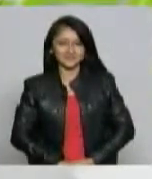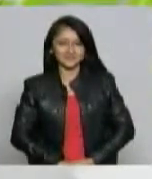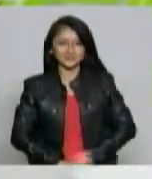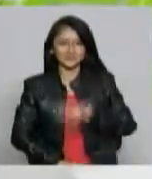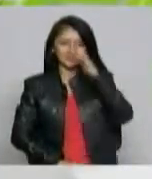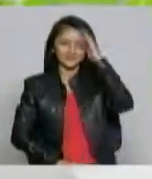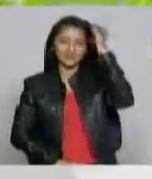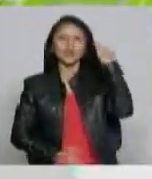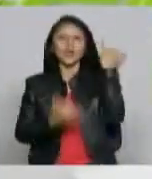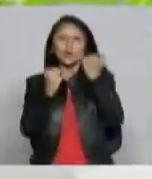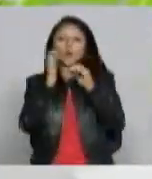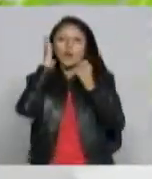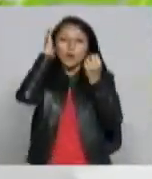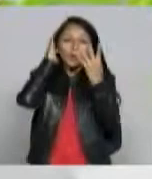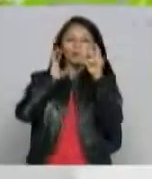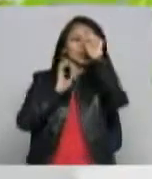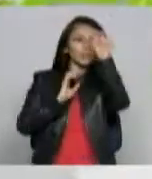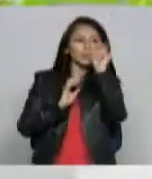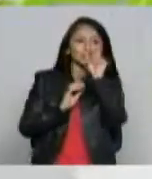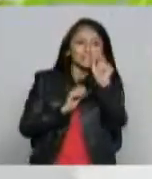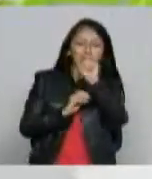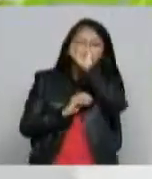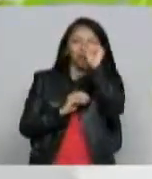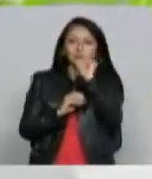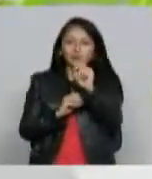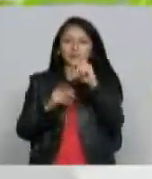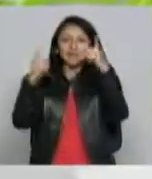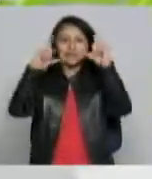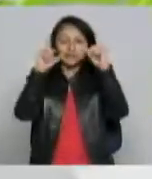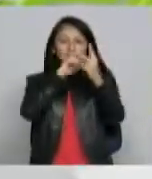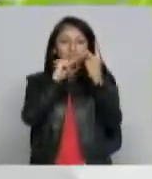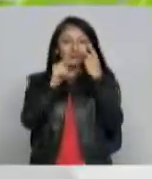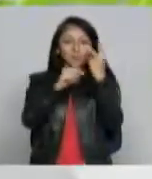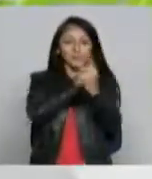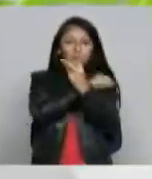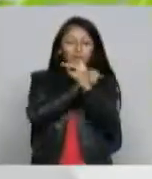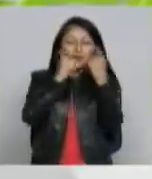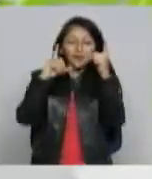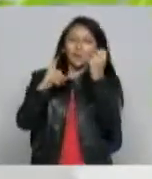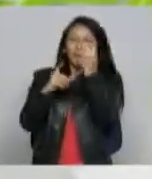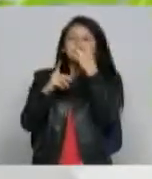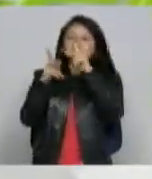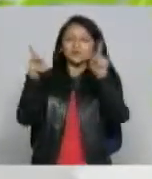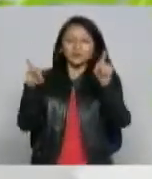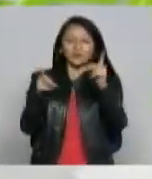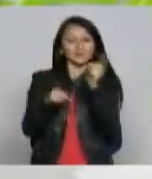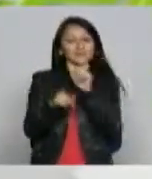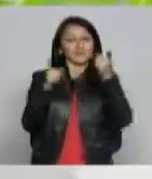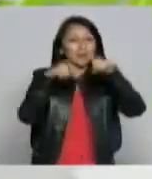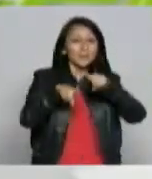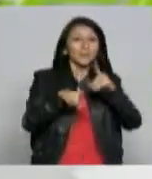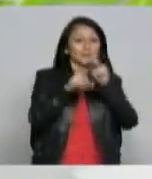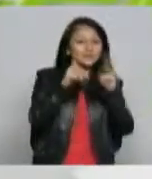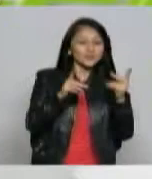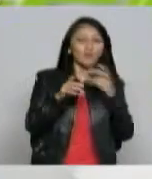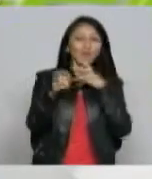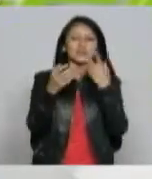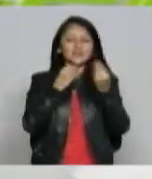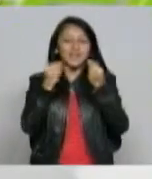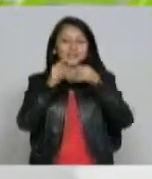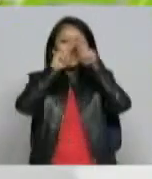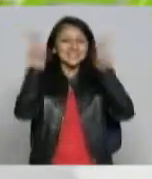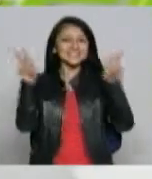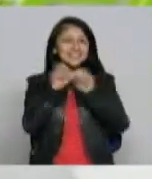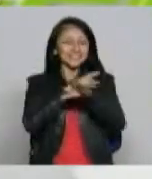ya no se trata de calcular el porcentaje de los telespectadores que están viendo tal o cual programa sino saber si la audiencia es activa al